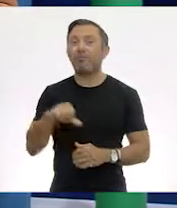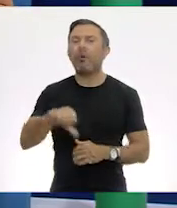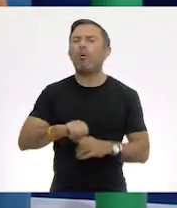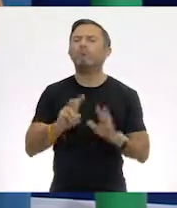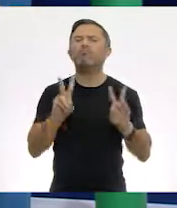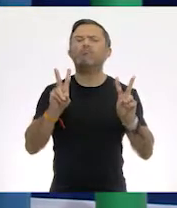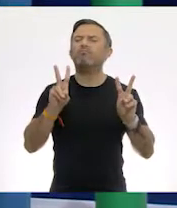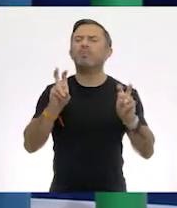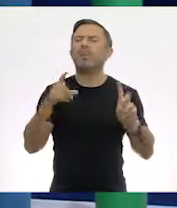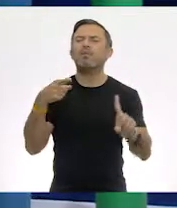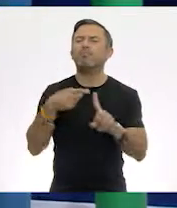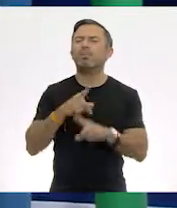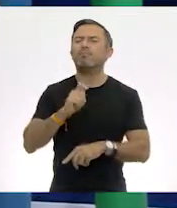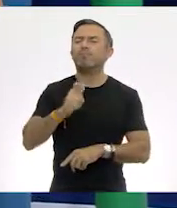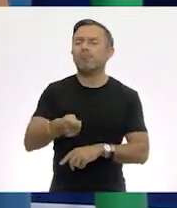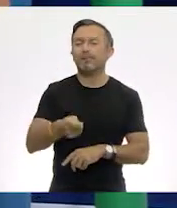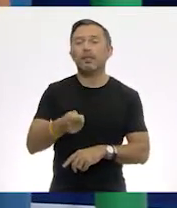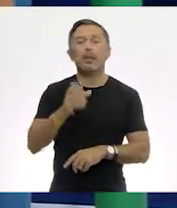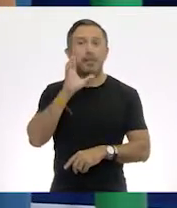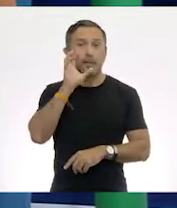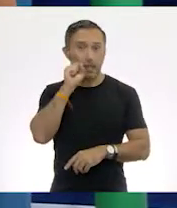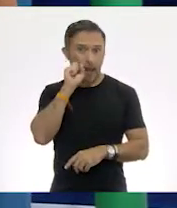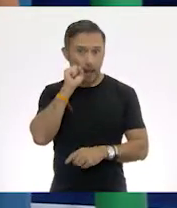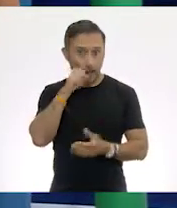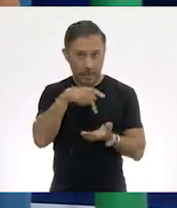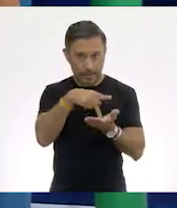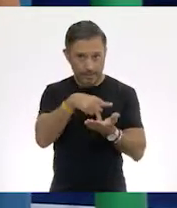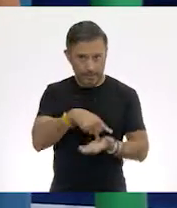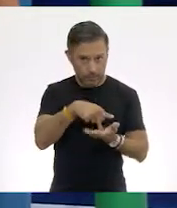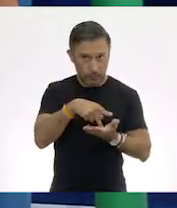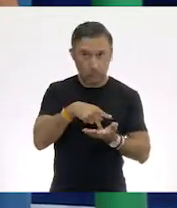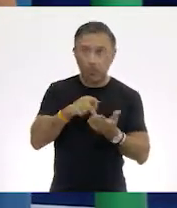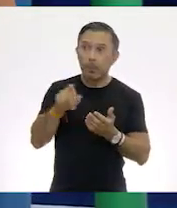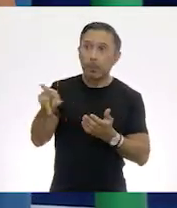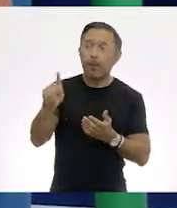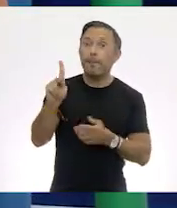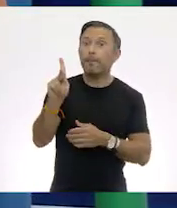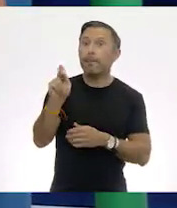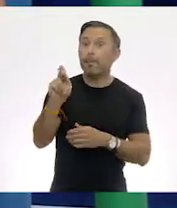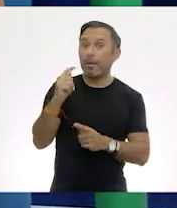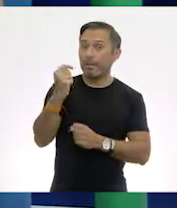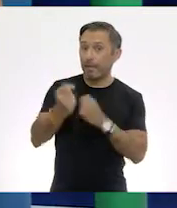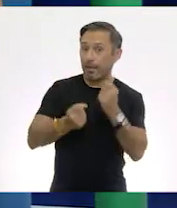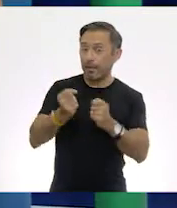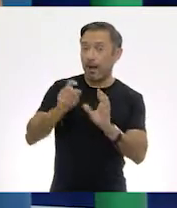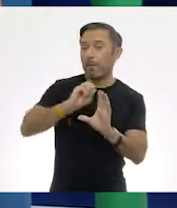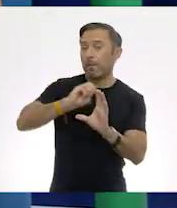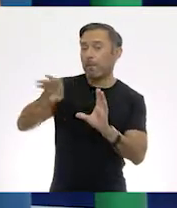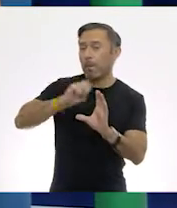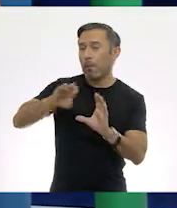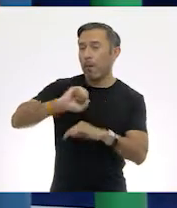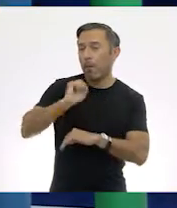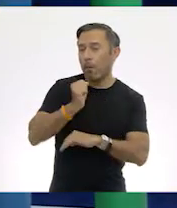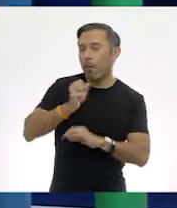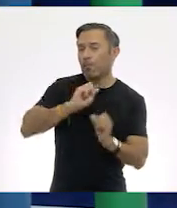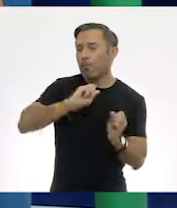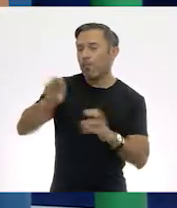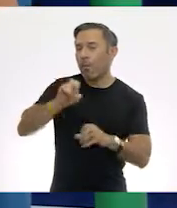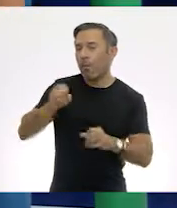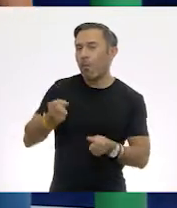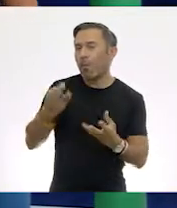cuántos kilogramos de naranjas llegan a la bodega de Don Pepe y cuántos kilogramos se venden a la semana